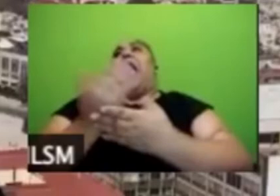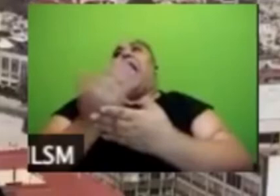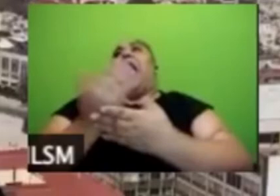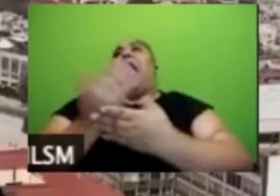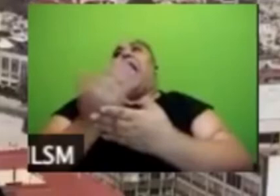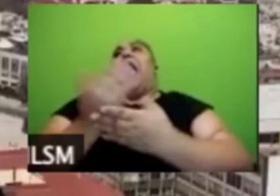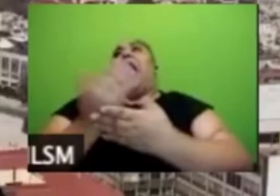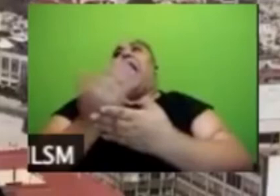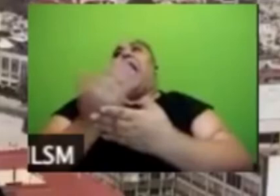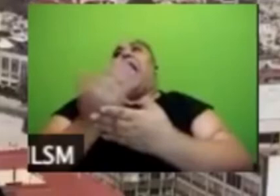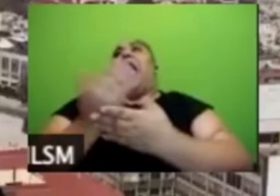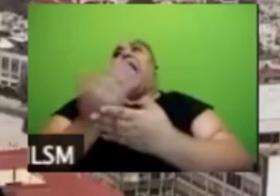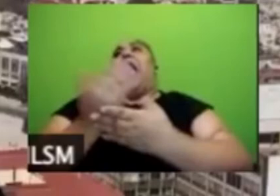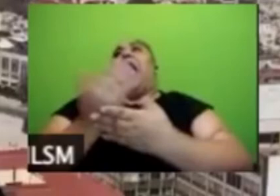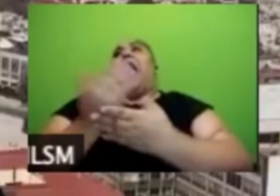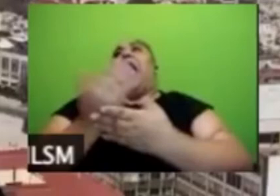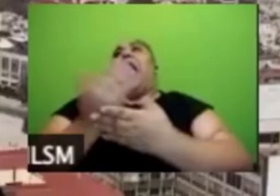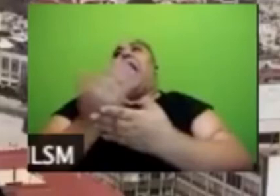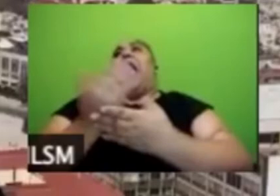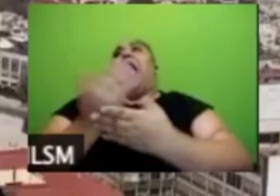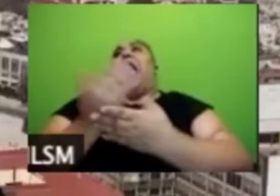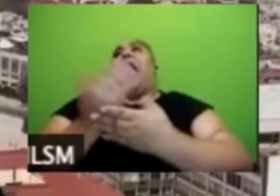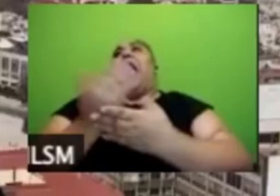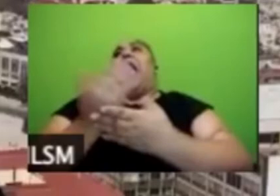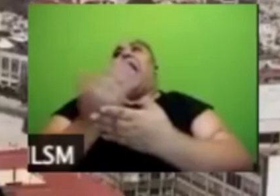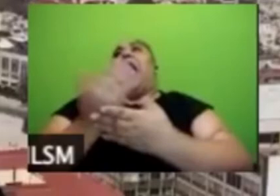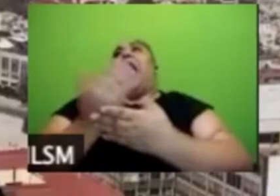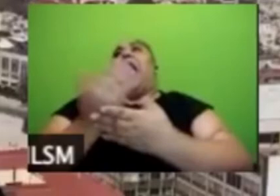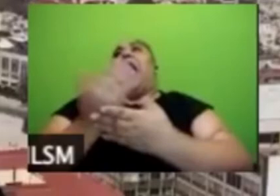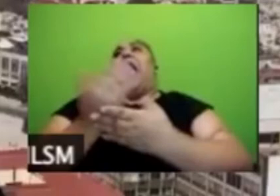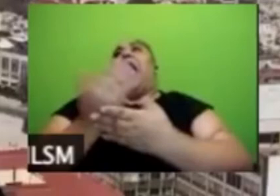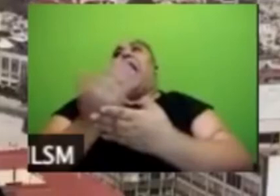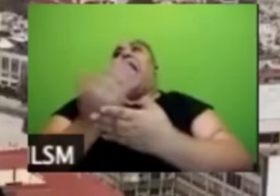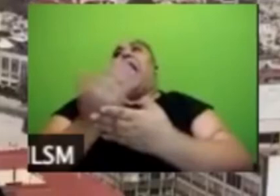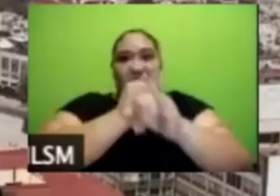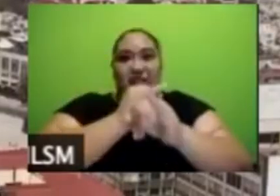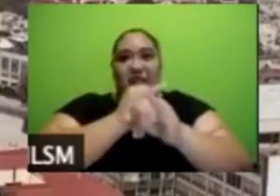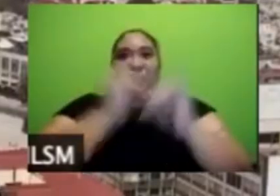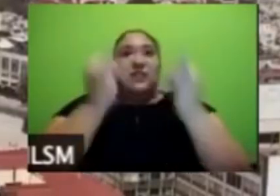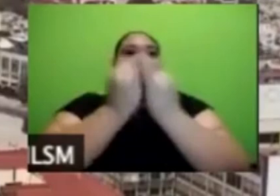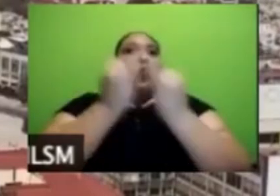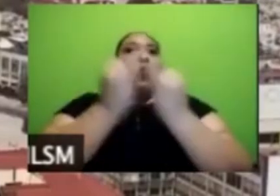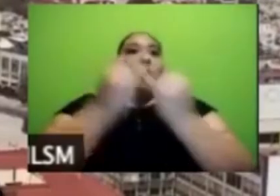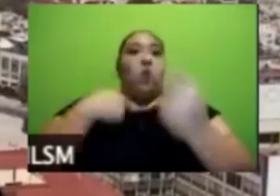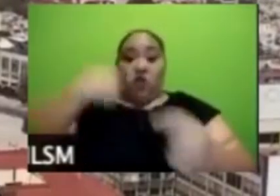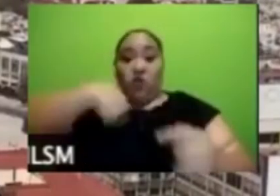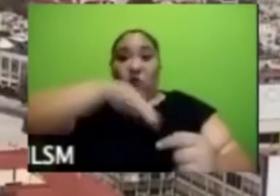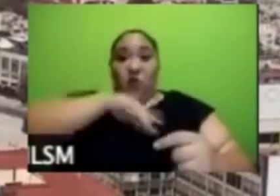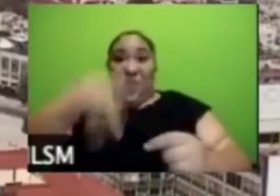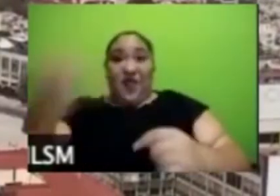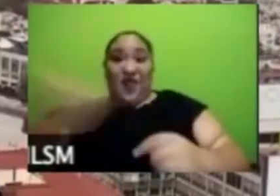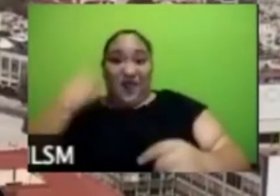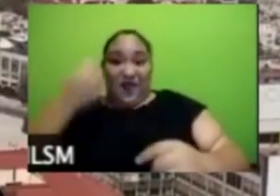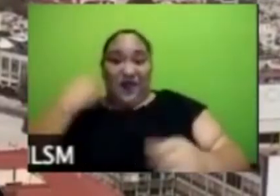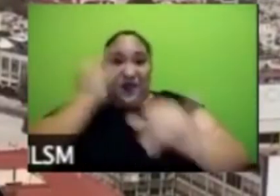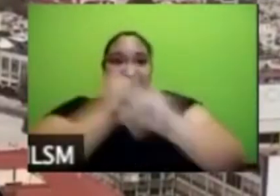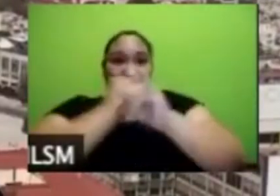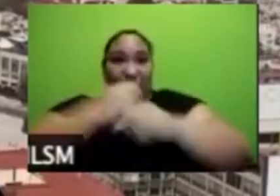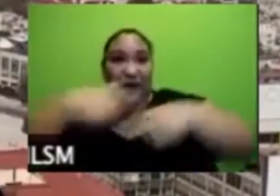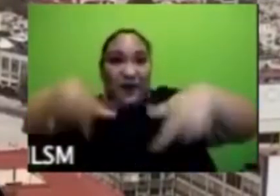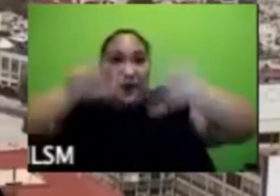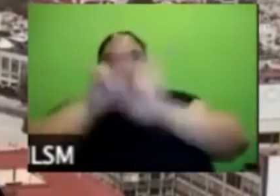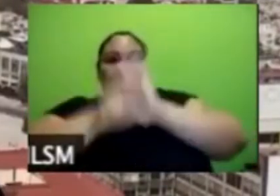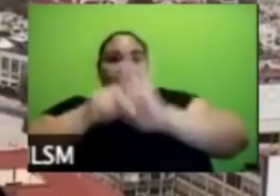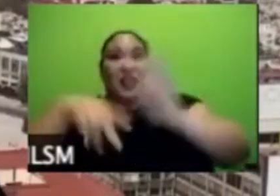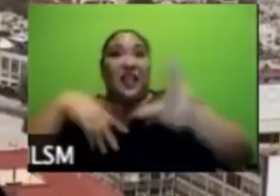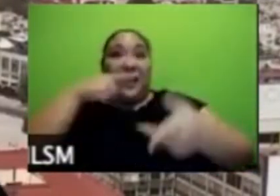las universidades van a empezar a ofrecer cosas de este tipo desarrollos tecnológicos como el que estamos usando va a